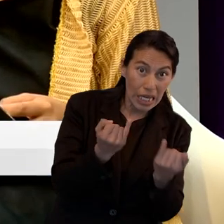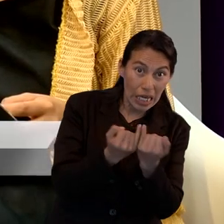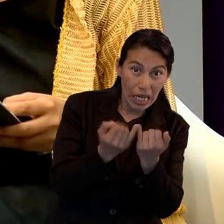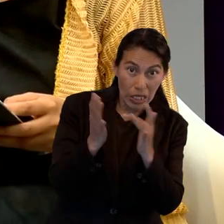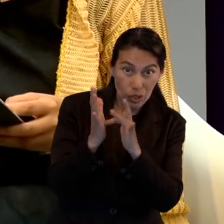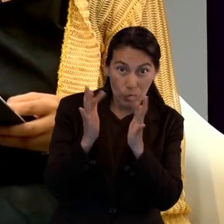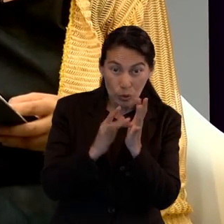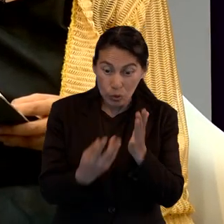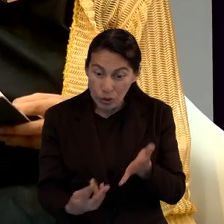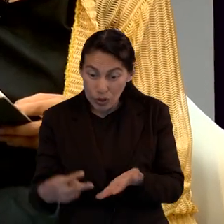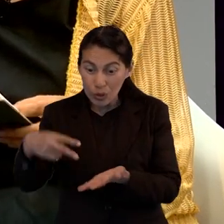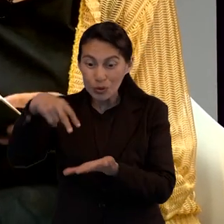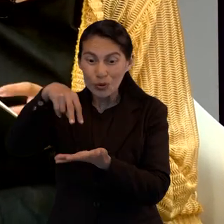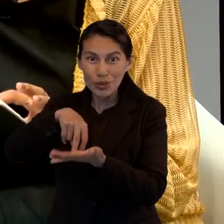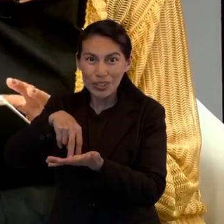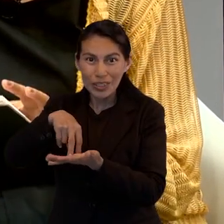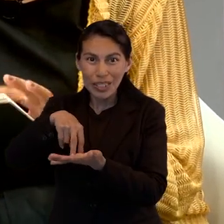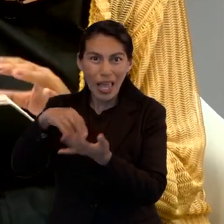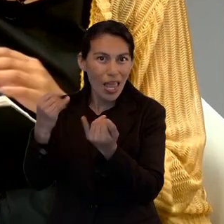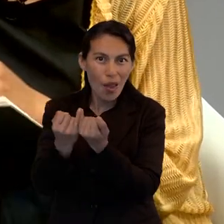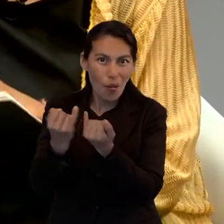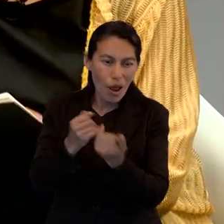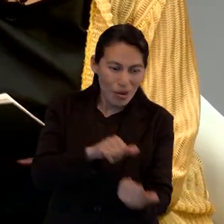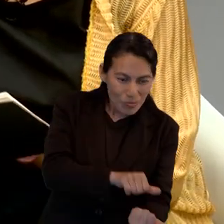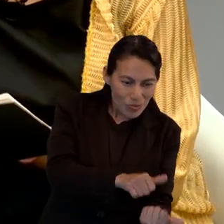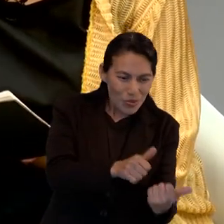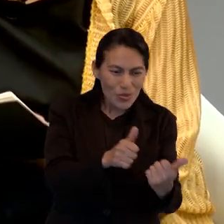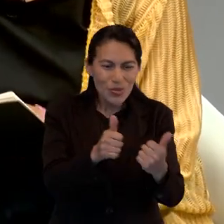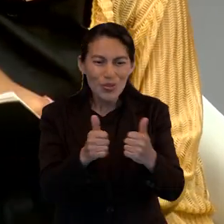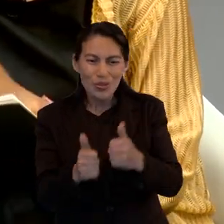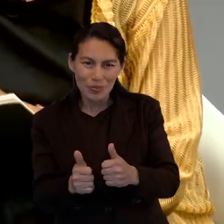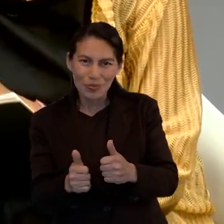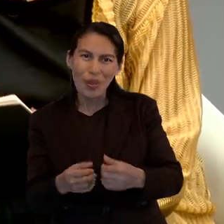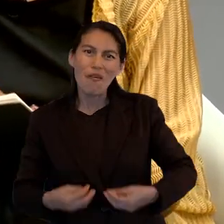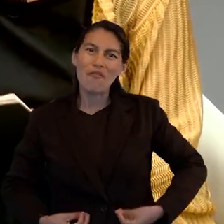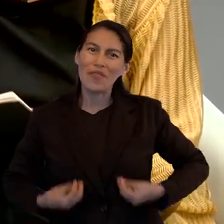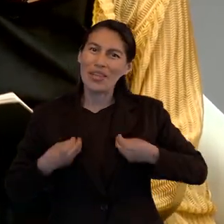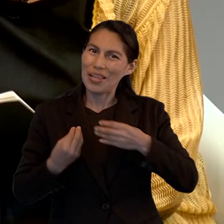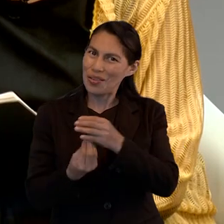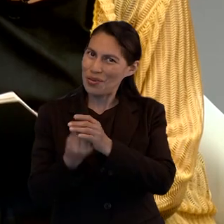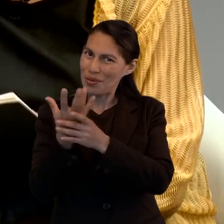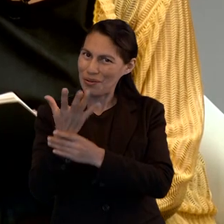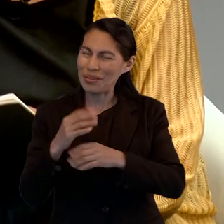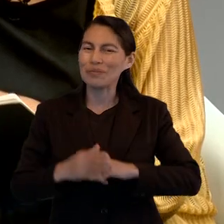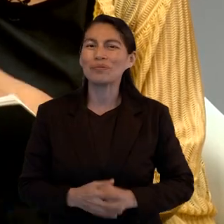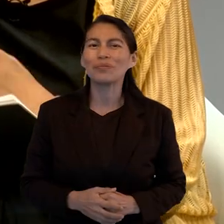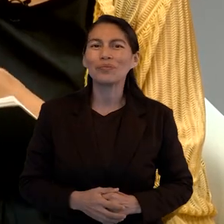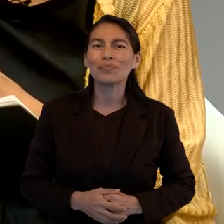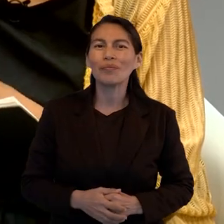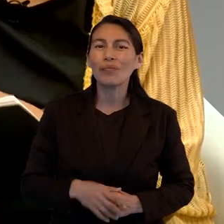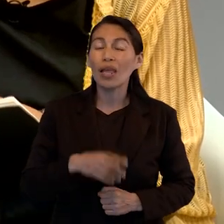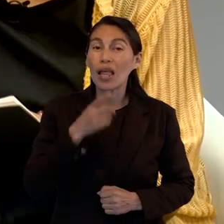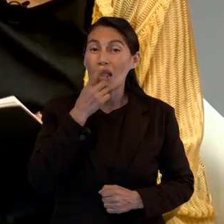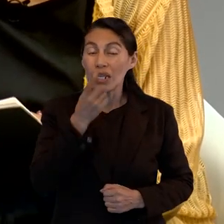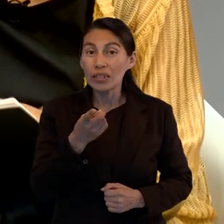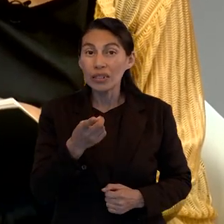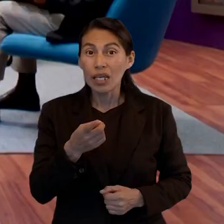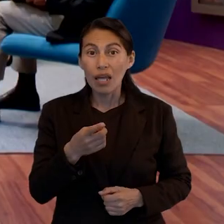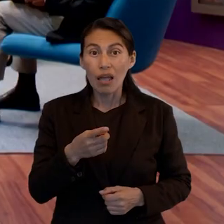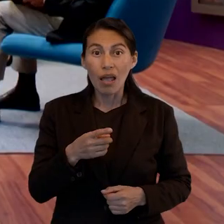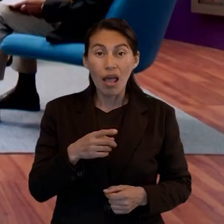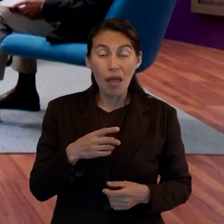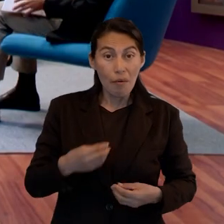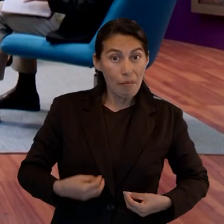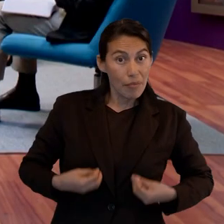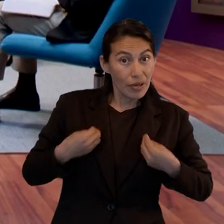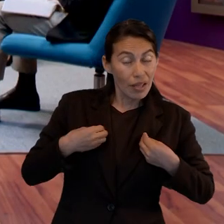muertos por la gloria del Padre, así también nosotros andemos en vida nueva. Y una de las partes importantes de esto de imposible de renovar es que